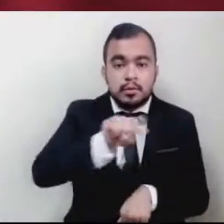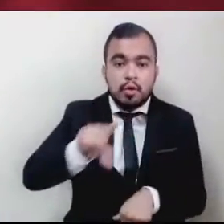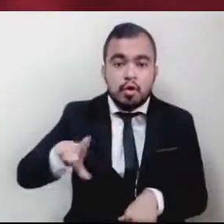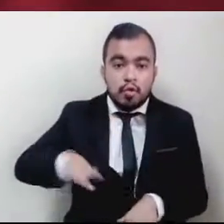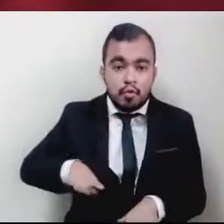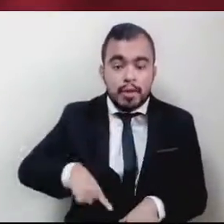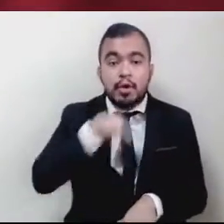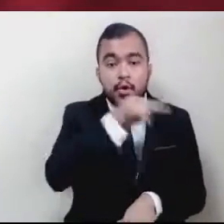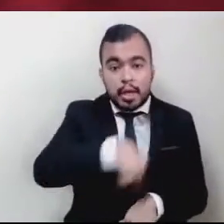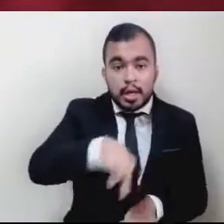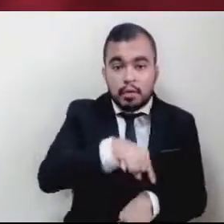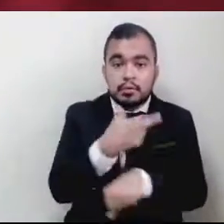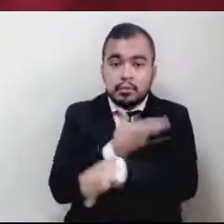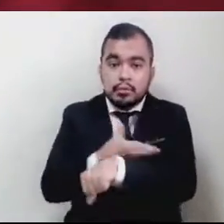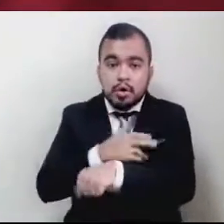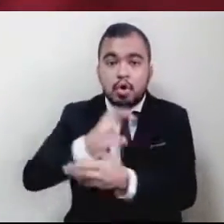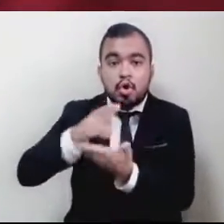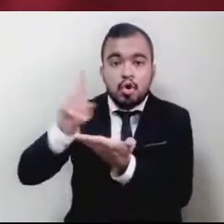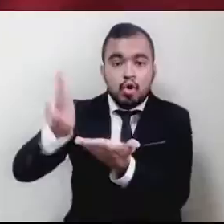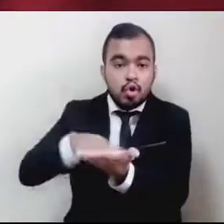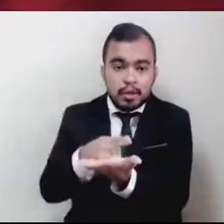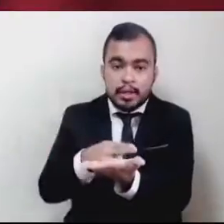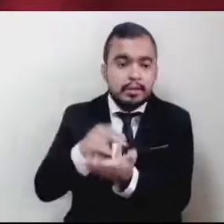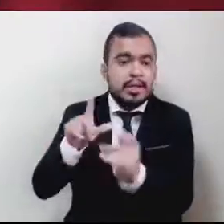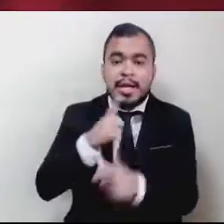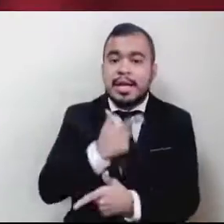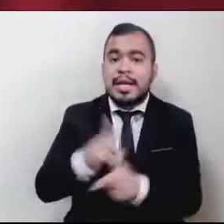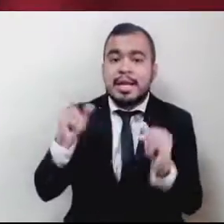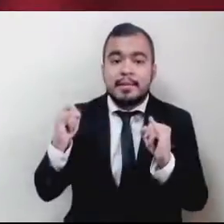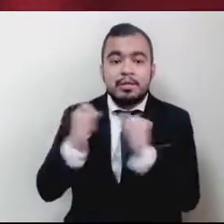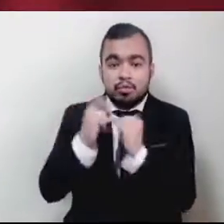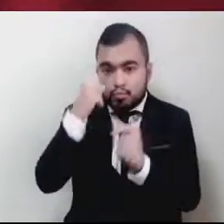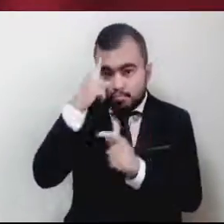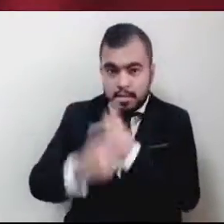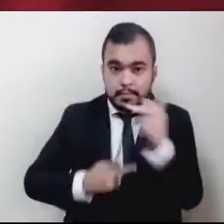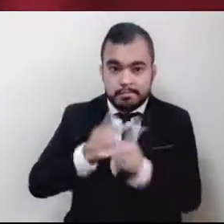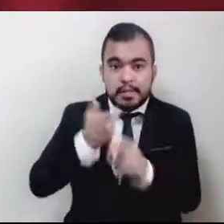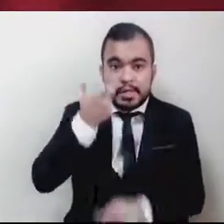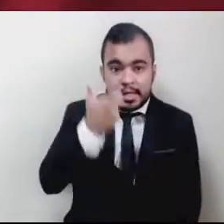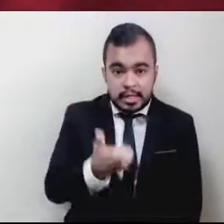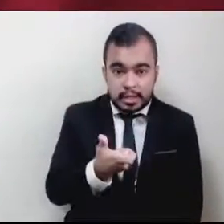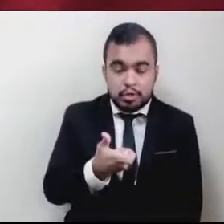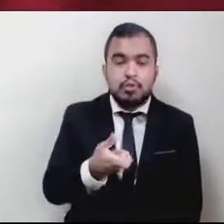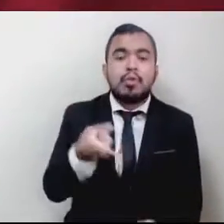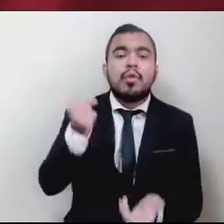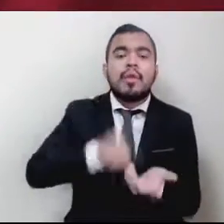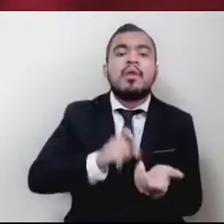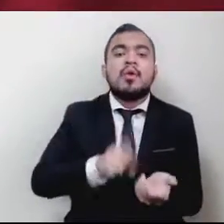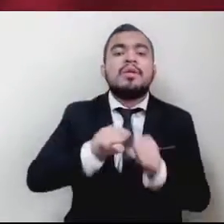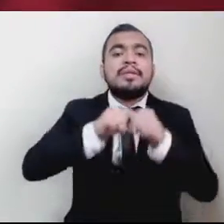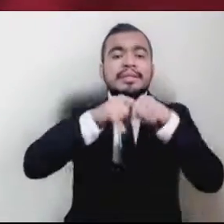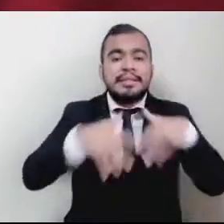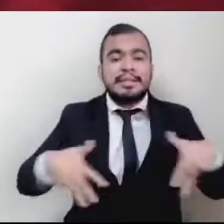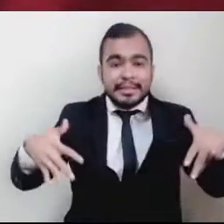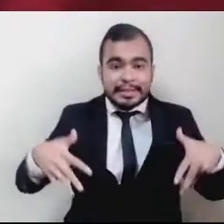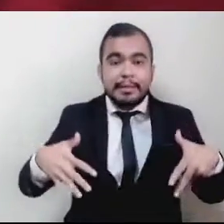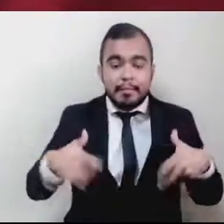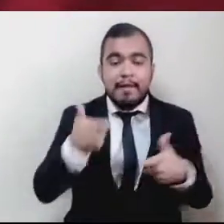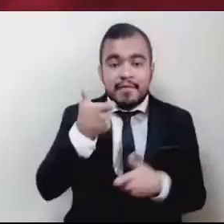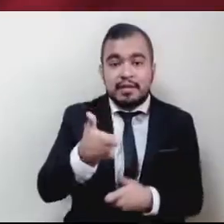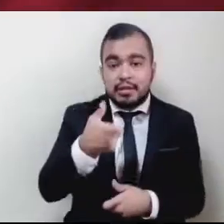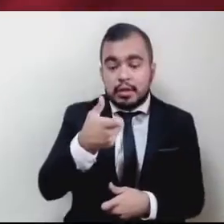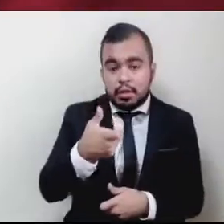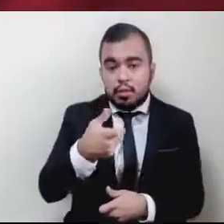contraten con cualquier institución de crédito integrante del sistema financiero mexicano que ofrezca las mejores condiciones de